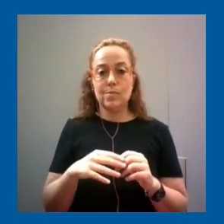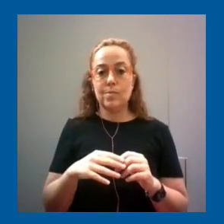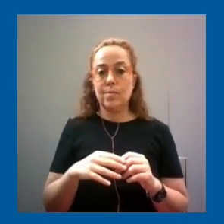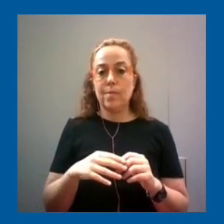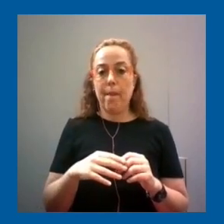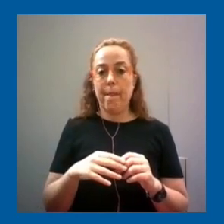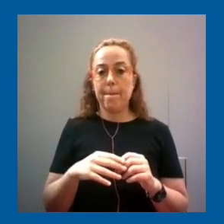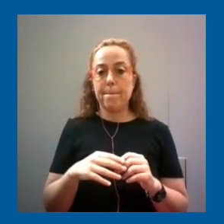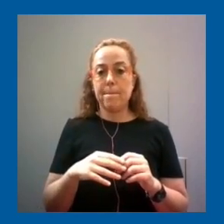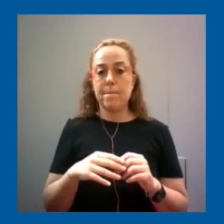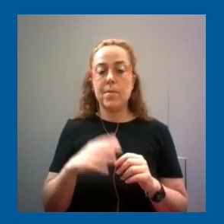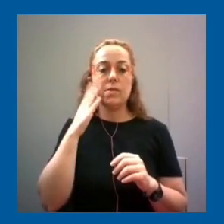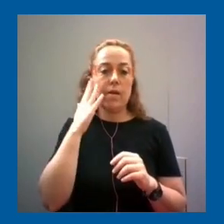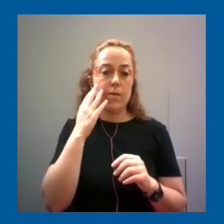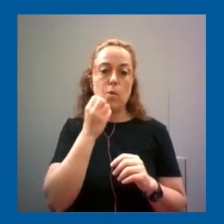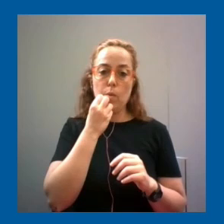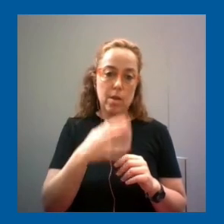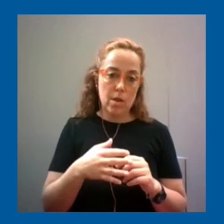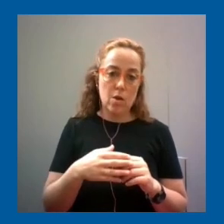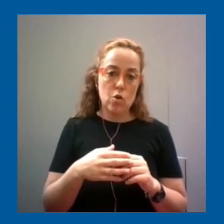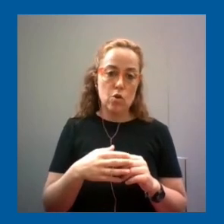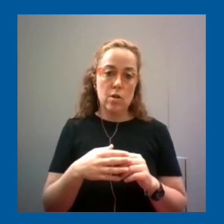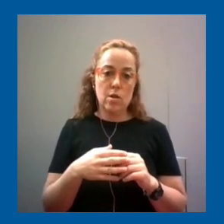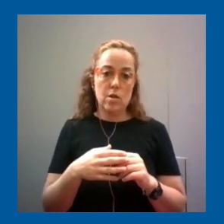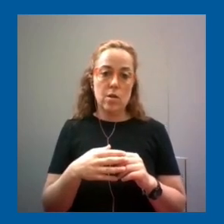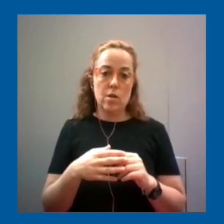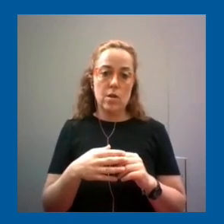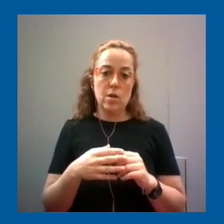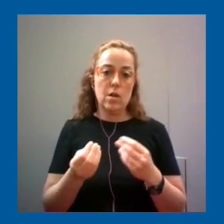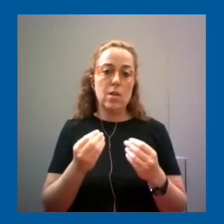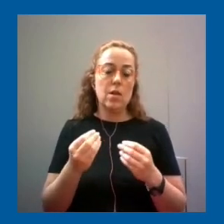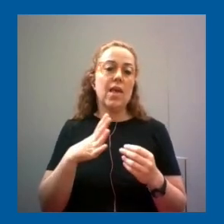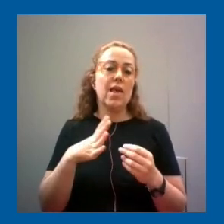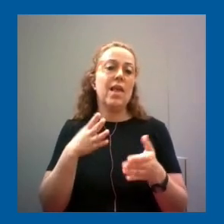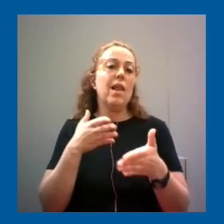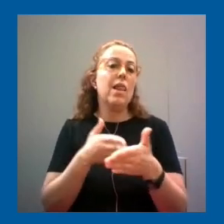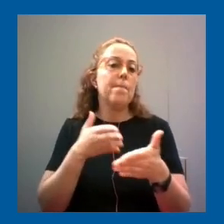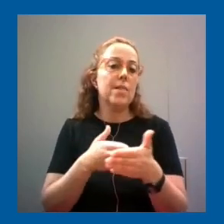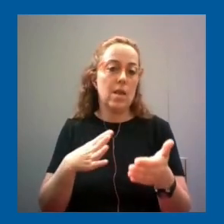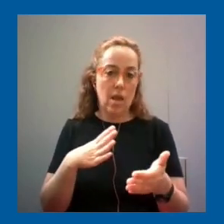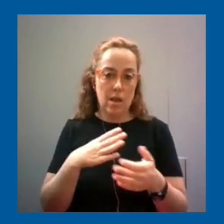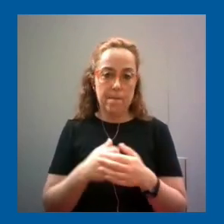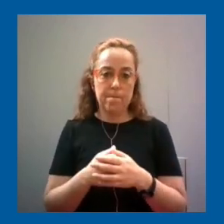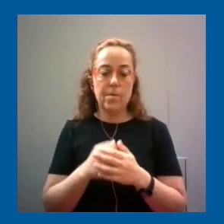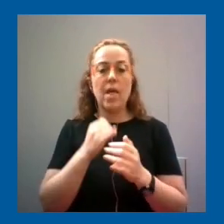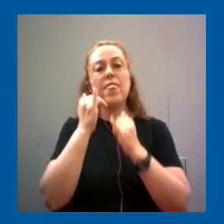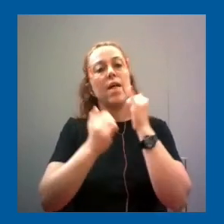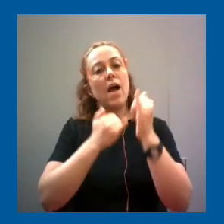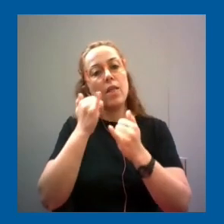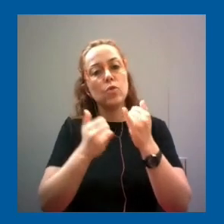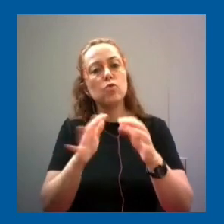conscientes seremos de los potenciales y de las limitantes. bueno, y ahí hablamos de datos también. Los datos,